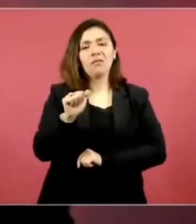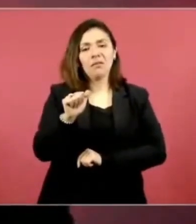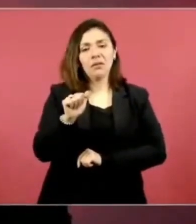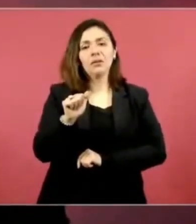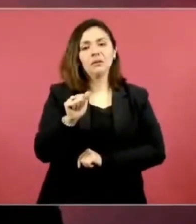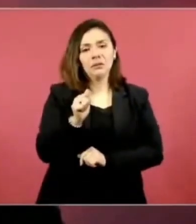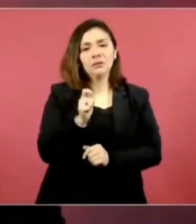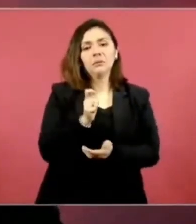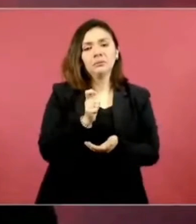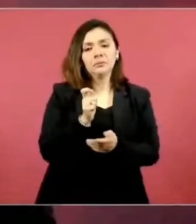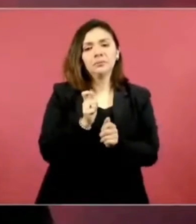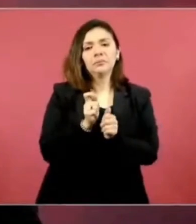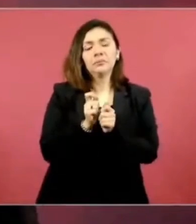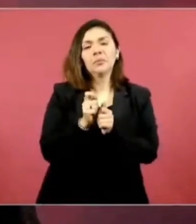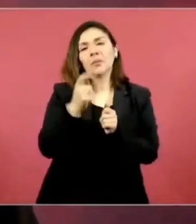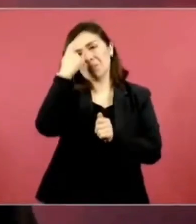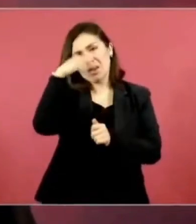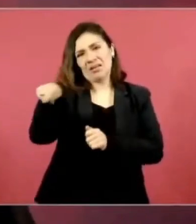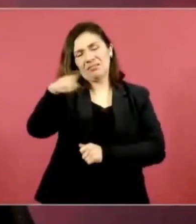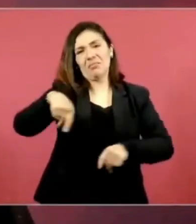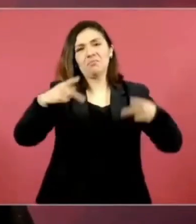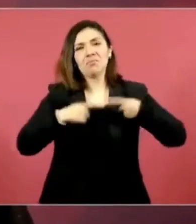de trabajo,